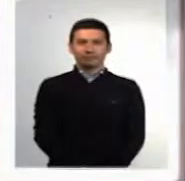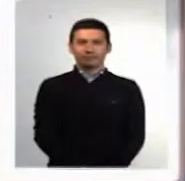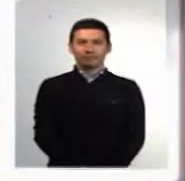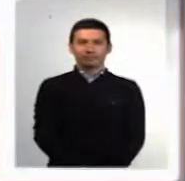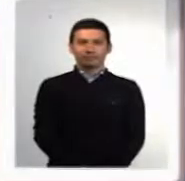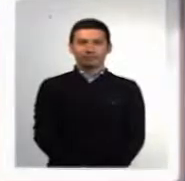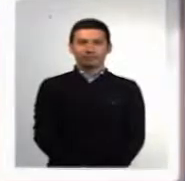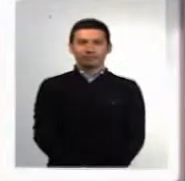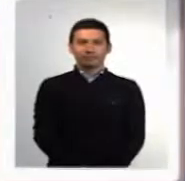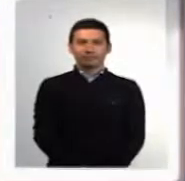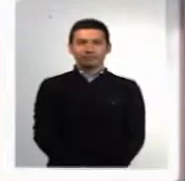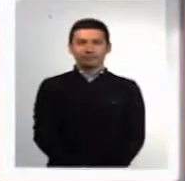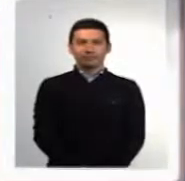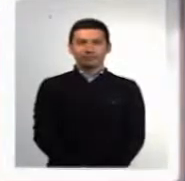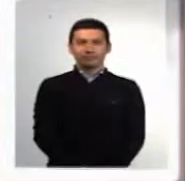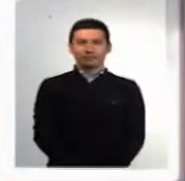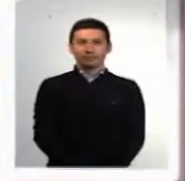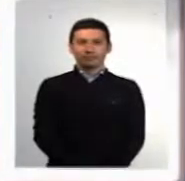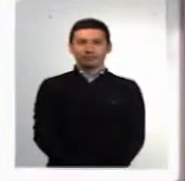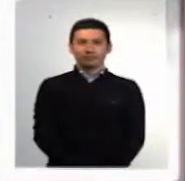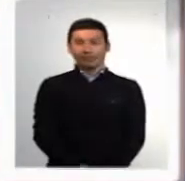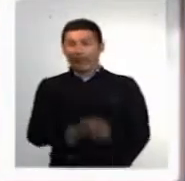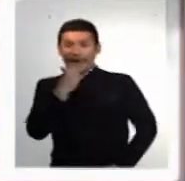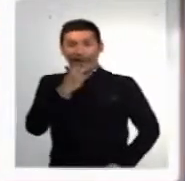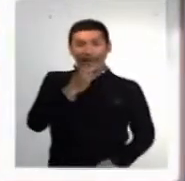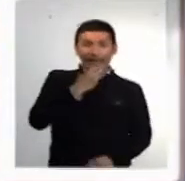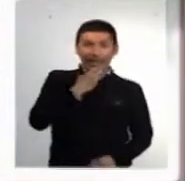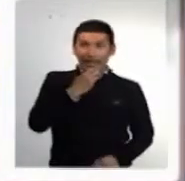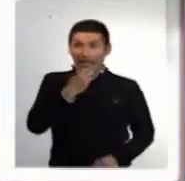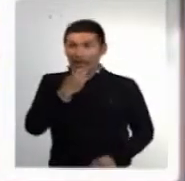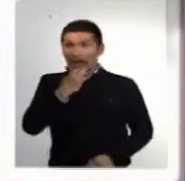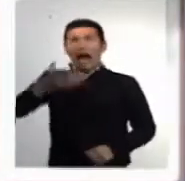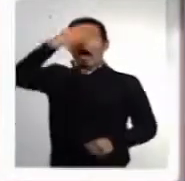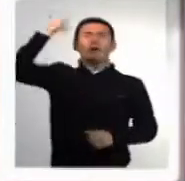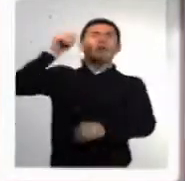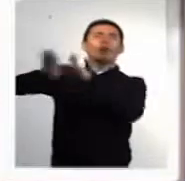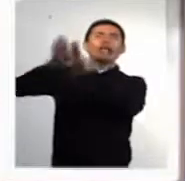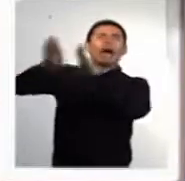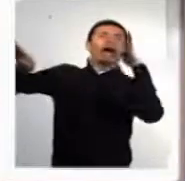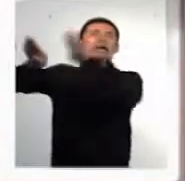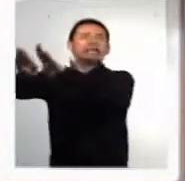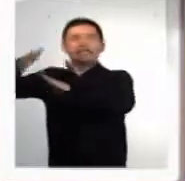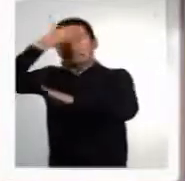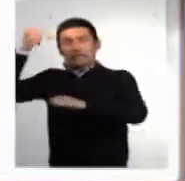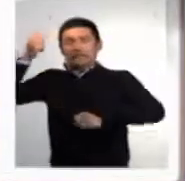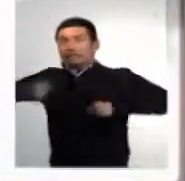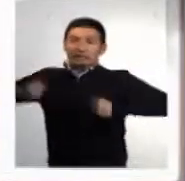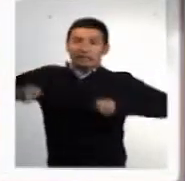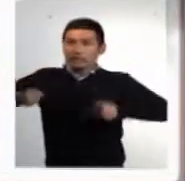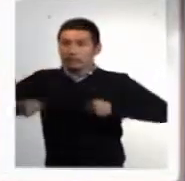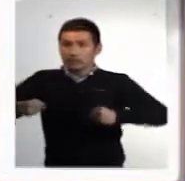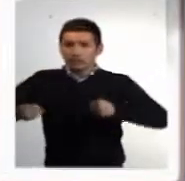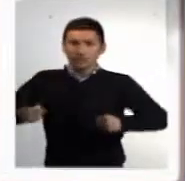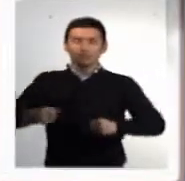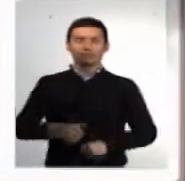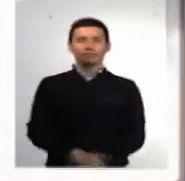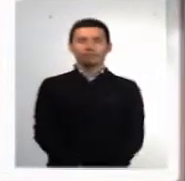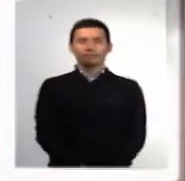casa y dejan en el piso una hilera de huellas de lodo de pies grandes y pequeños. La puerta vino, se nos olvidó cerrarla.